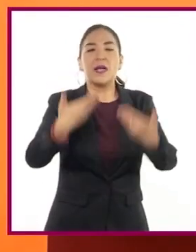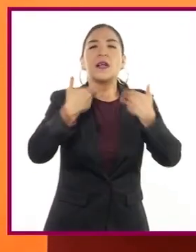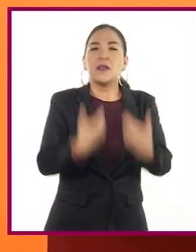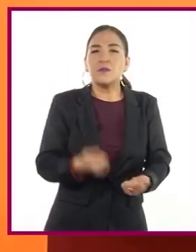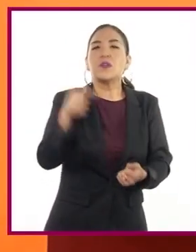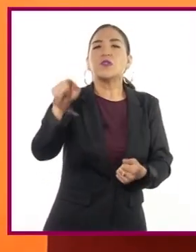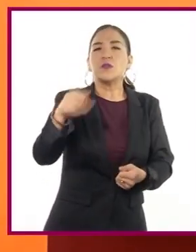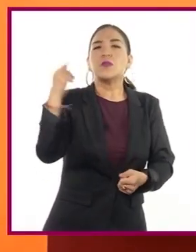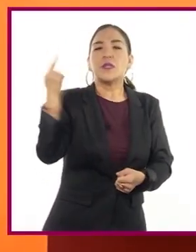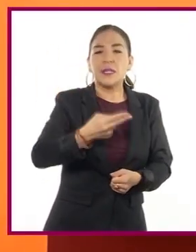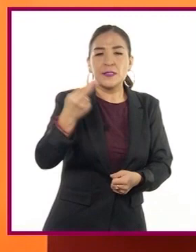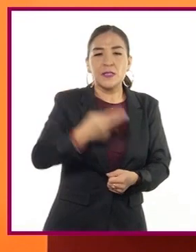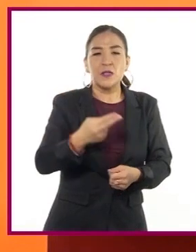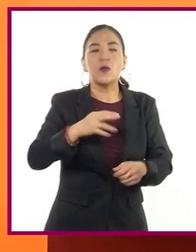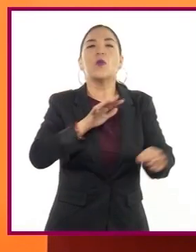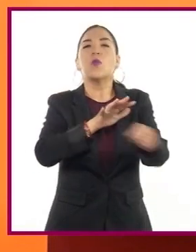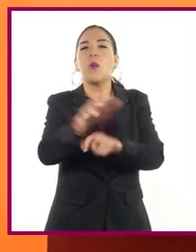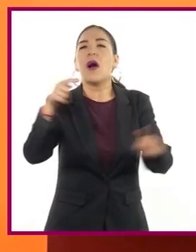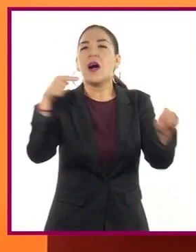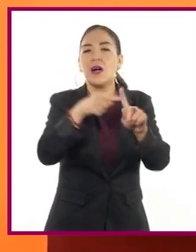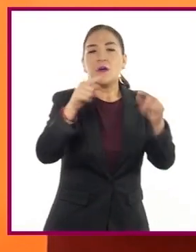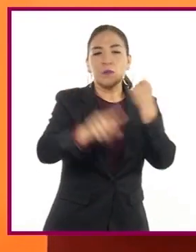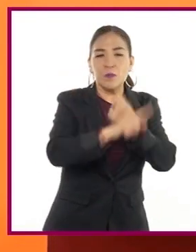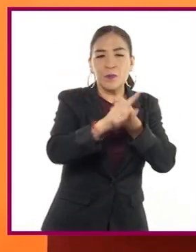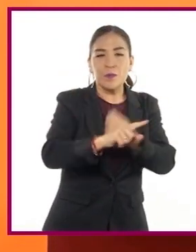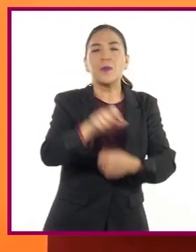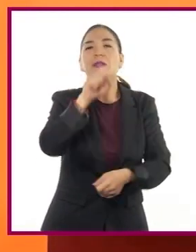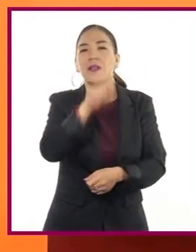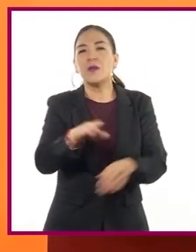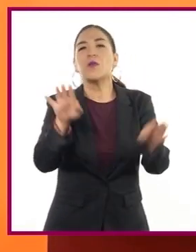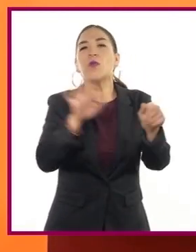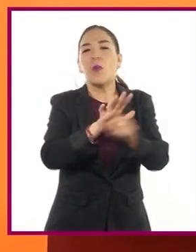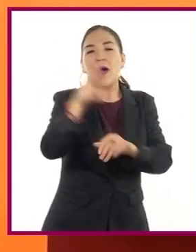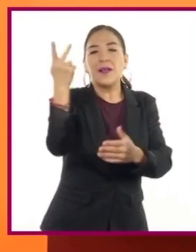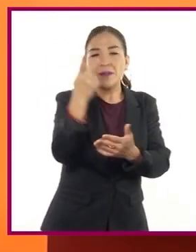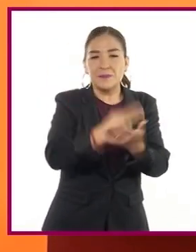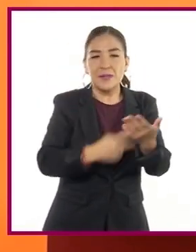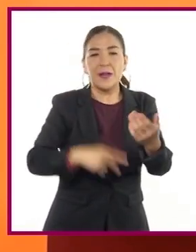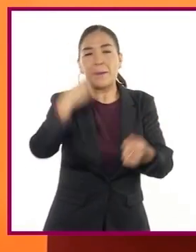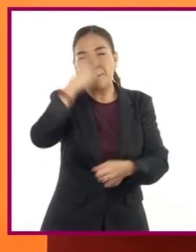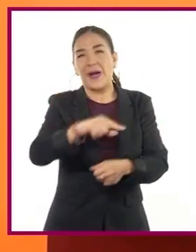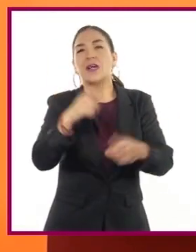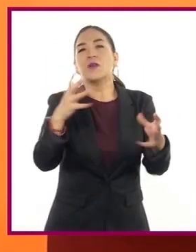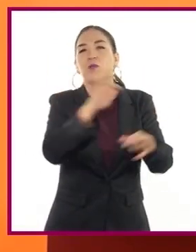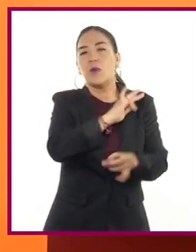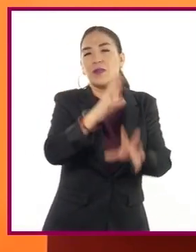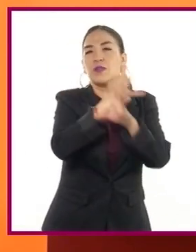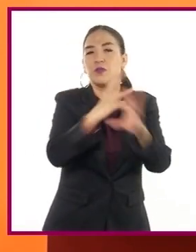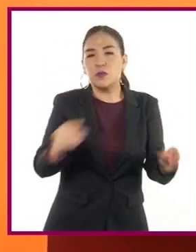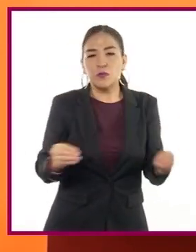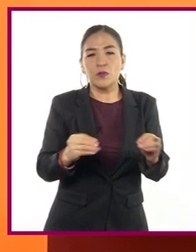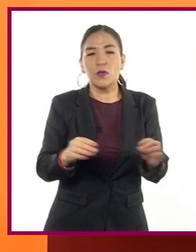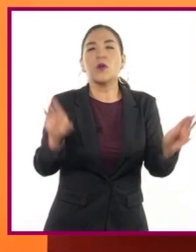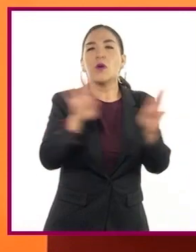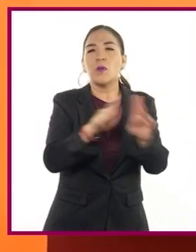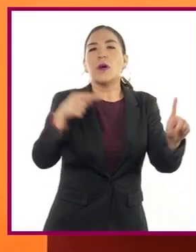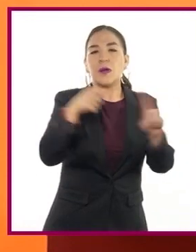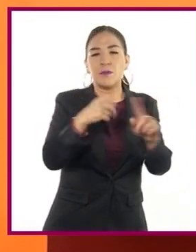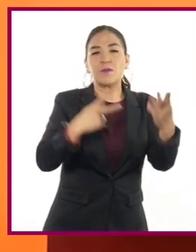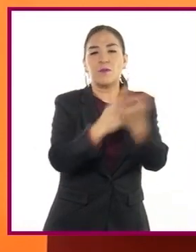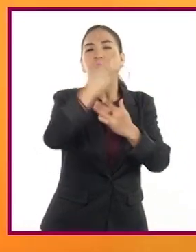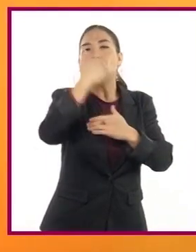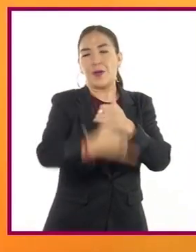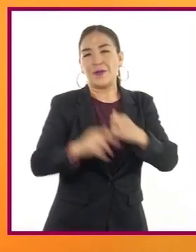sus necesidades, ubicar el problema y así plantear alternativas de solución, llevando a cabo un proyecto